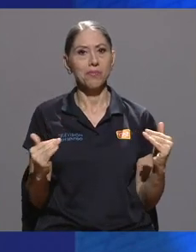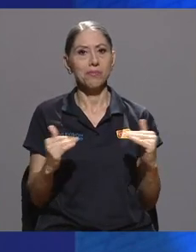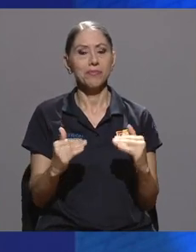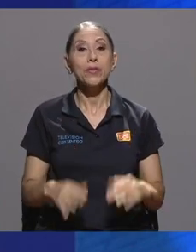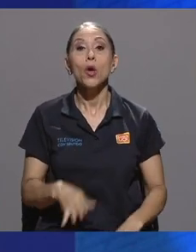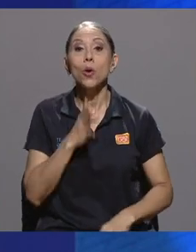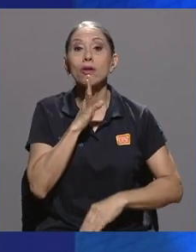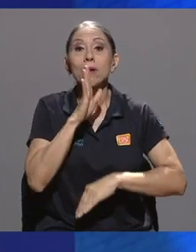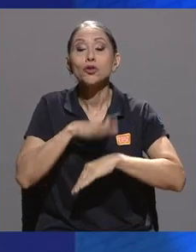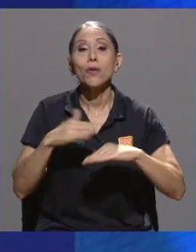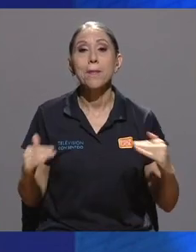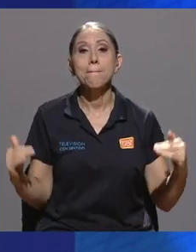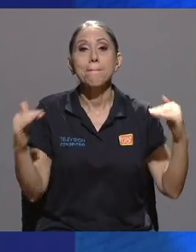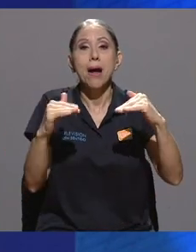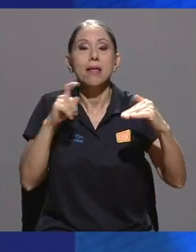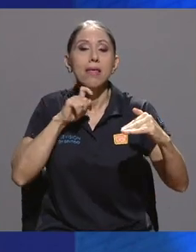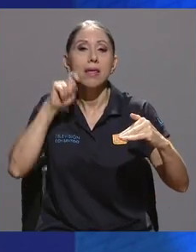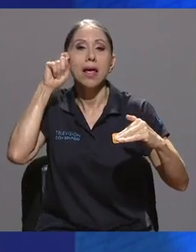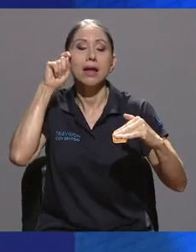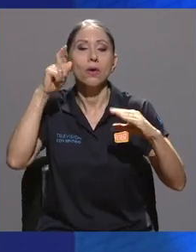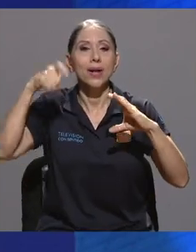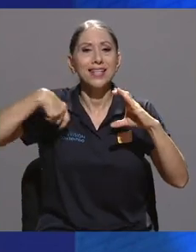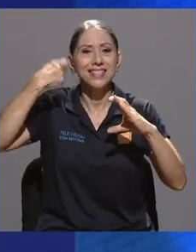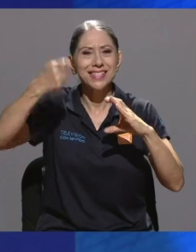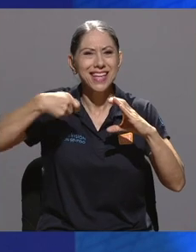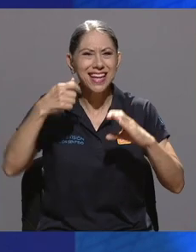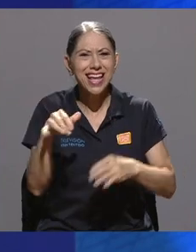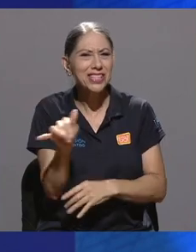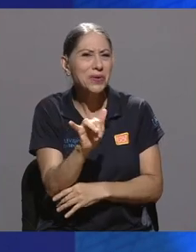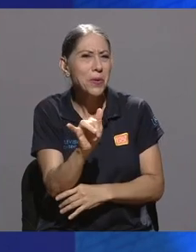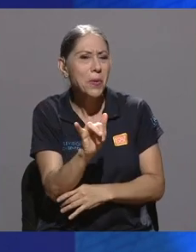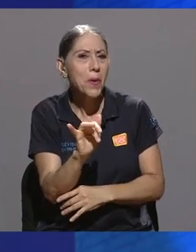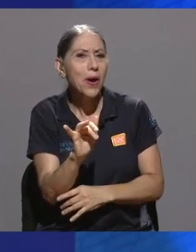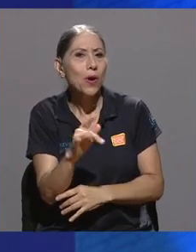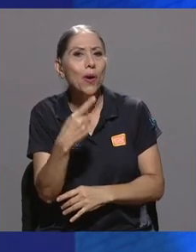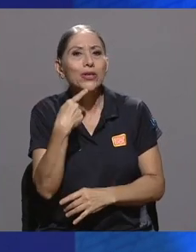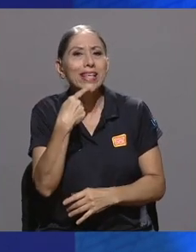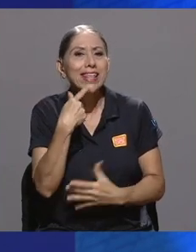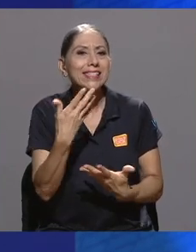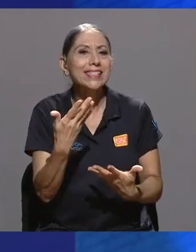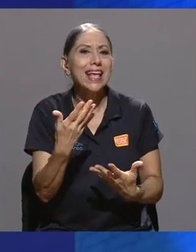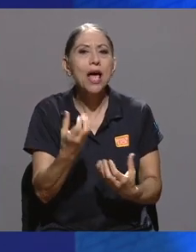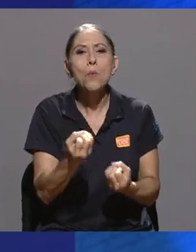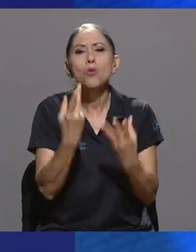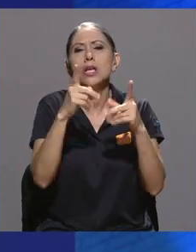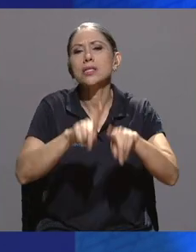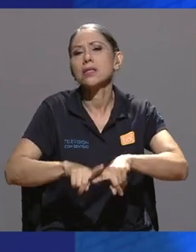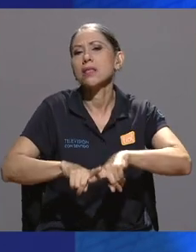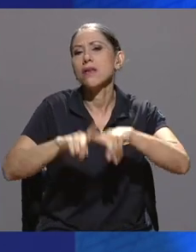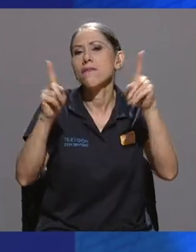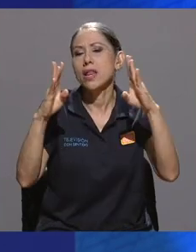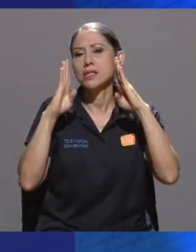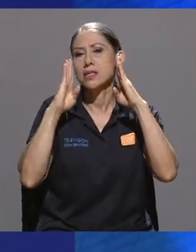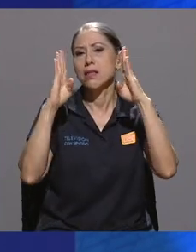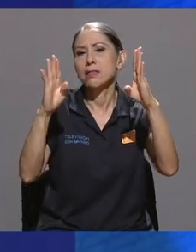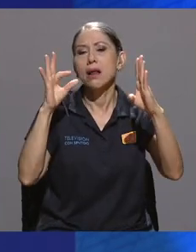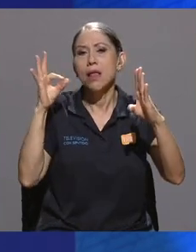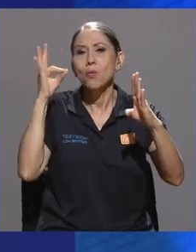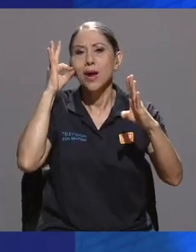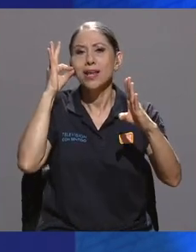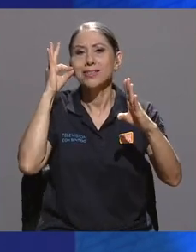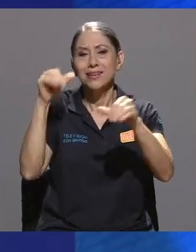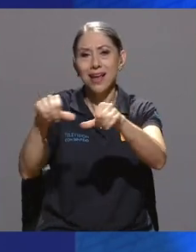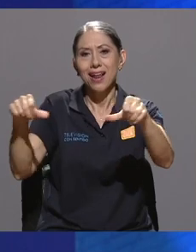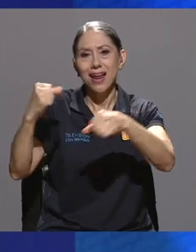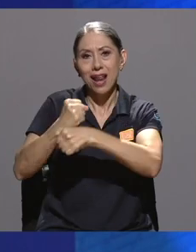¿es algo similar a lo que tanto se dice de esas diferencias que hay en el trato hacia las mujeres en el aspecto laboral?